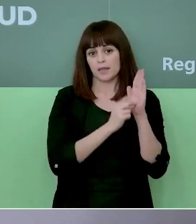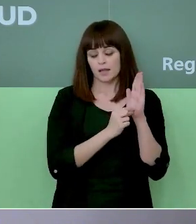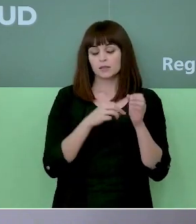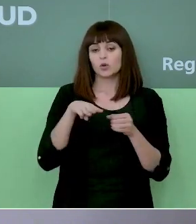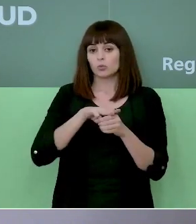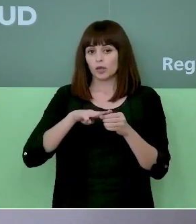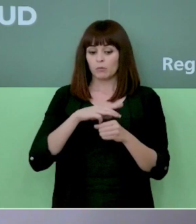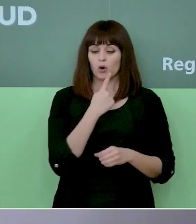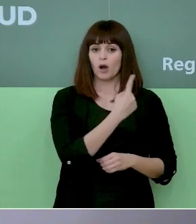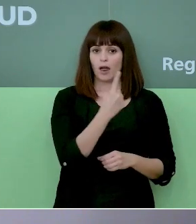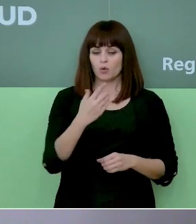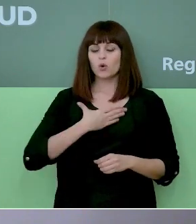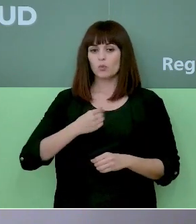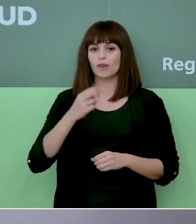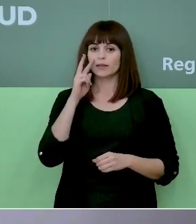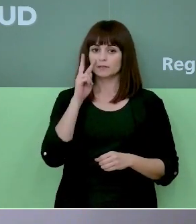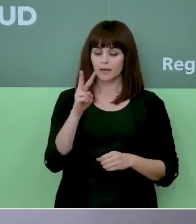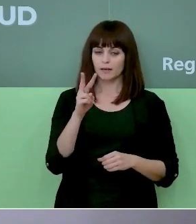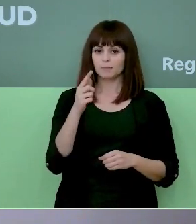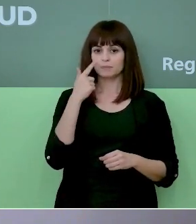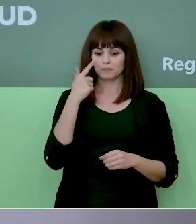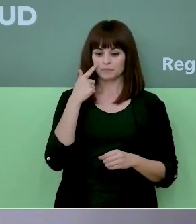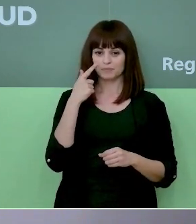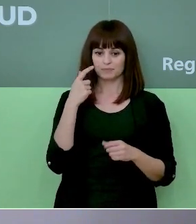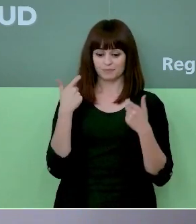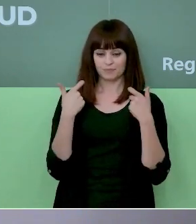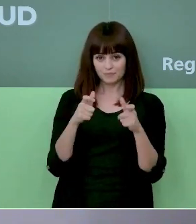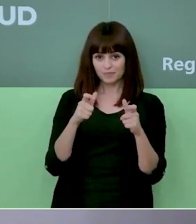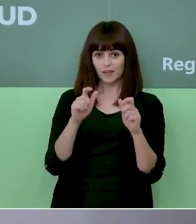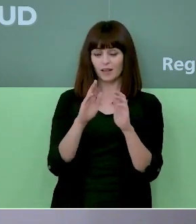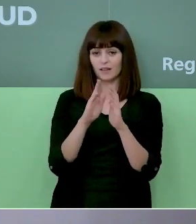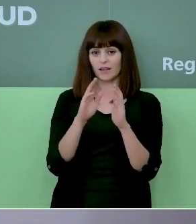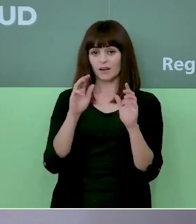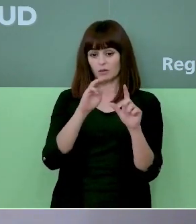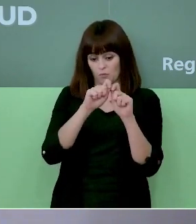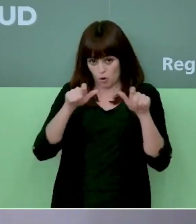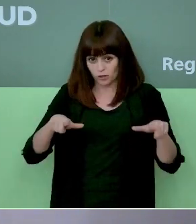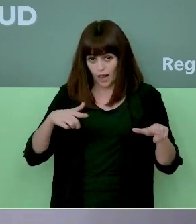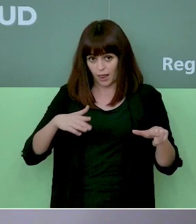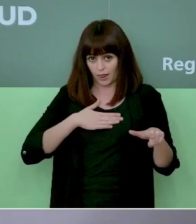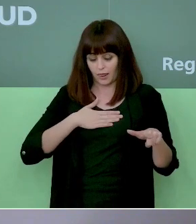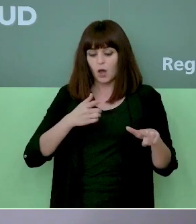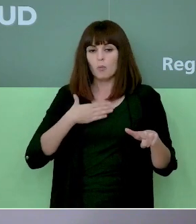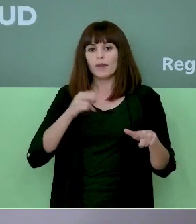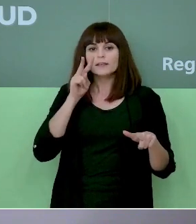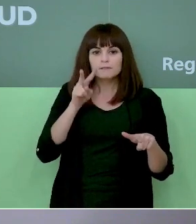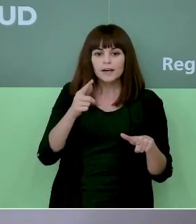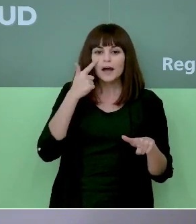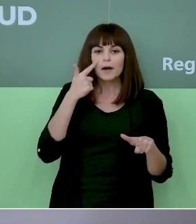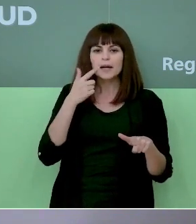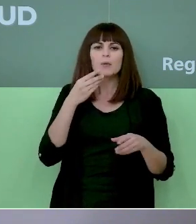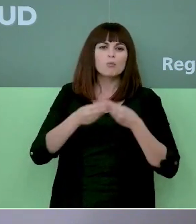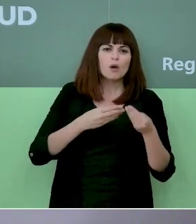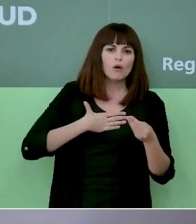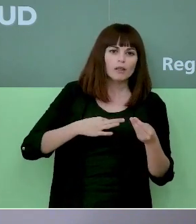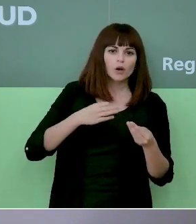uno de los municipios se puede visitar el apartado ¿Qué puedo hacer y qué no?, publicado en el portal de Murcia Salud. La situación concreta en el